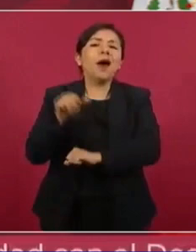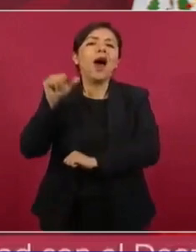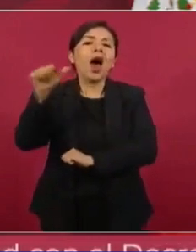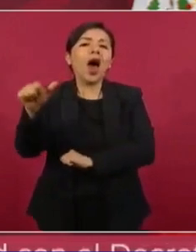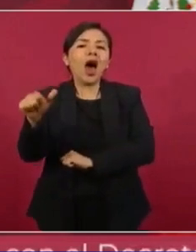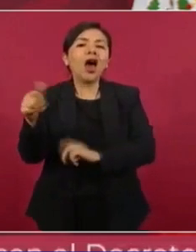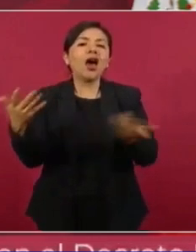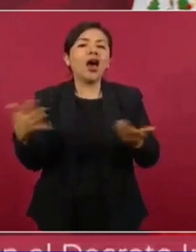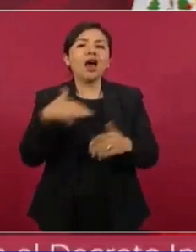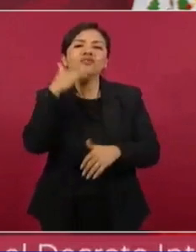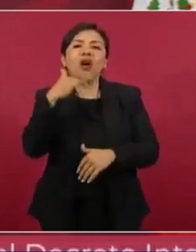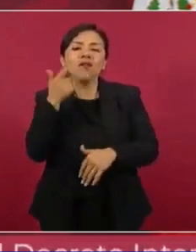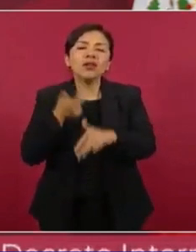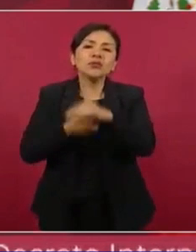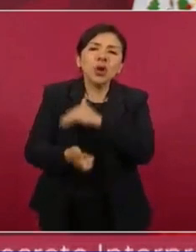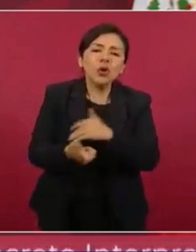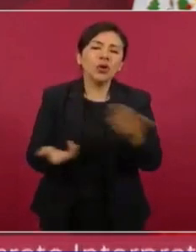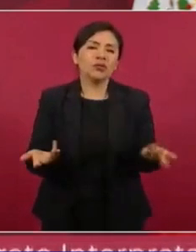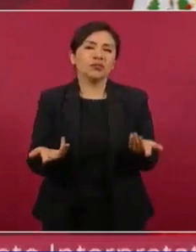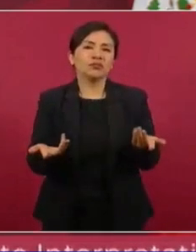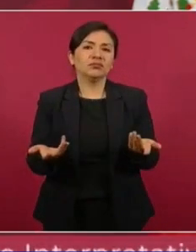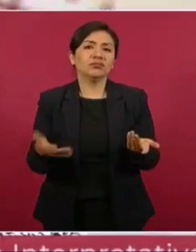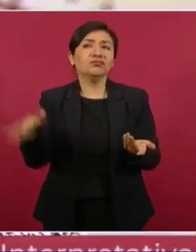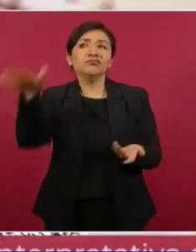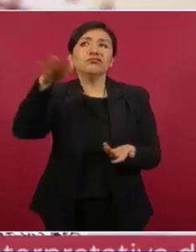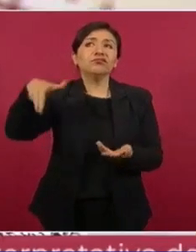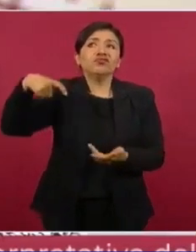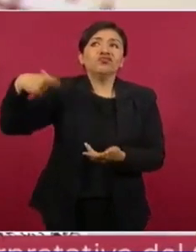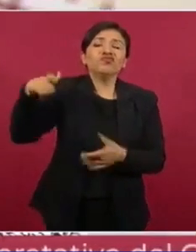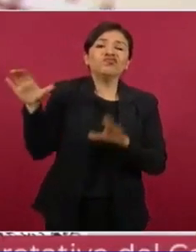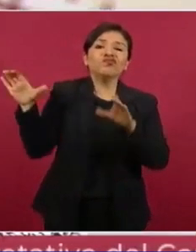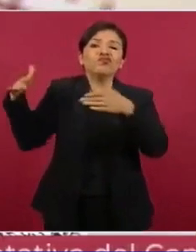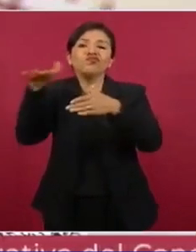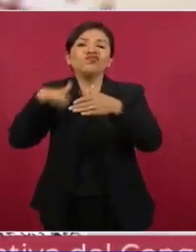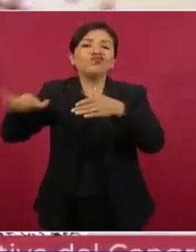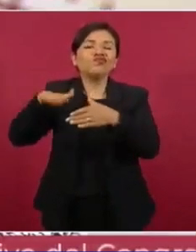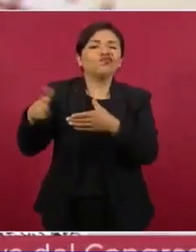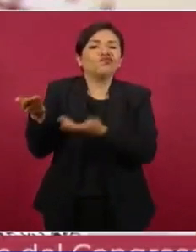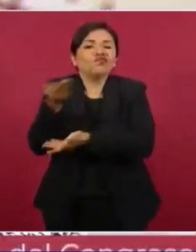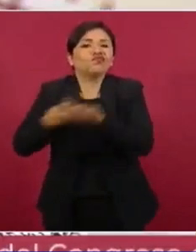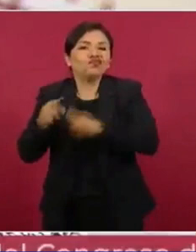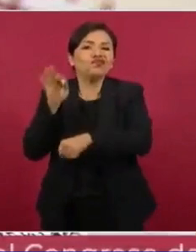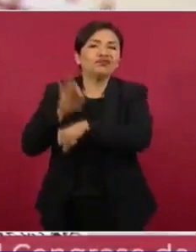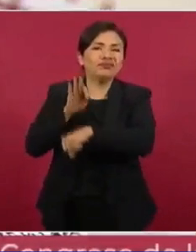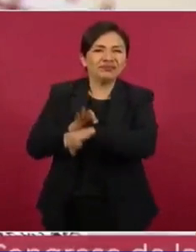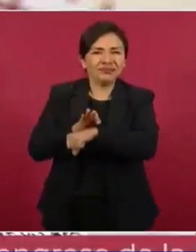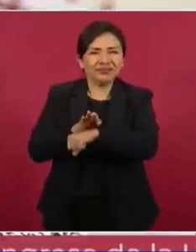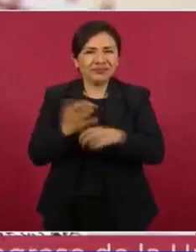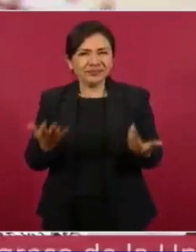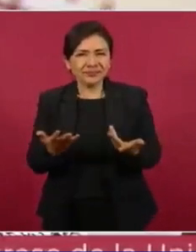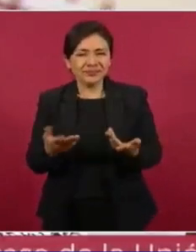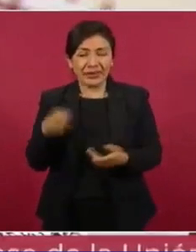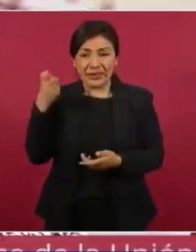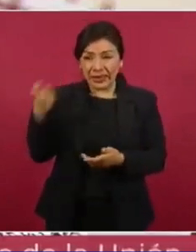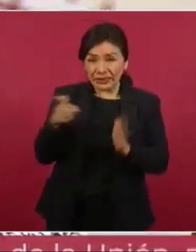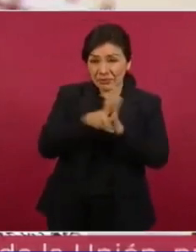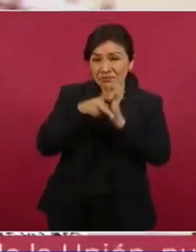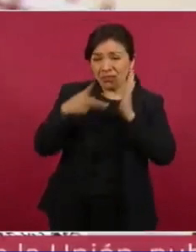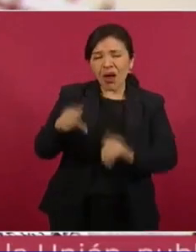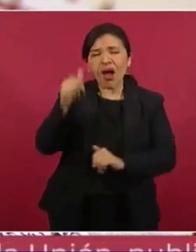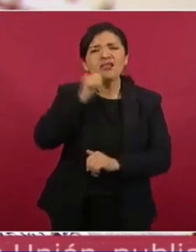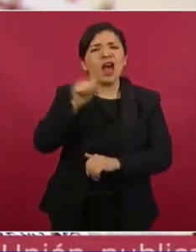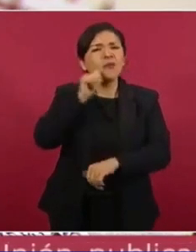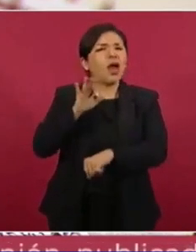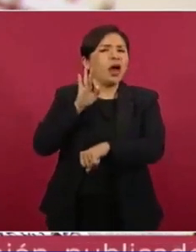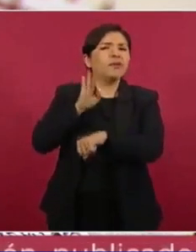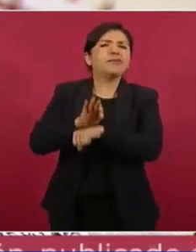la corrupción de las élites en México, es un periódico como defensor